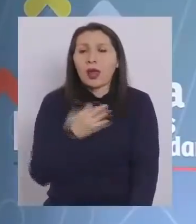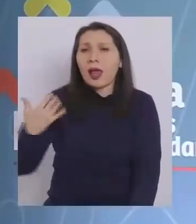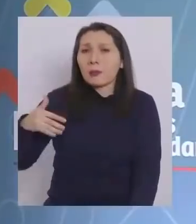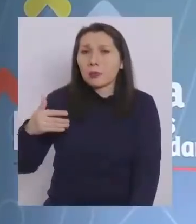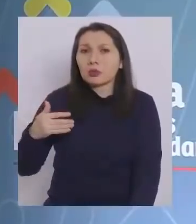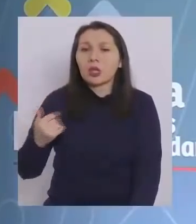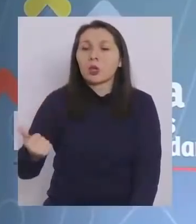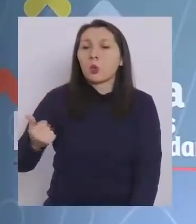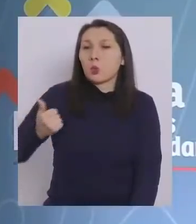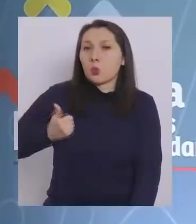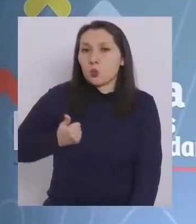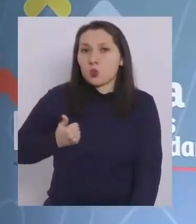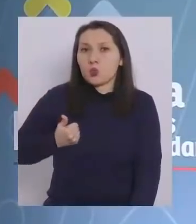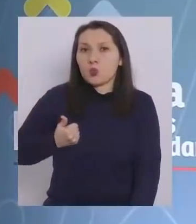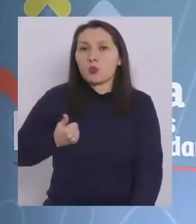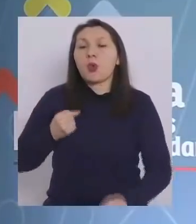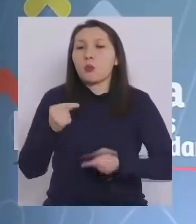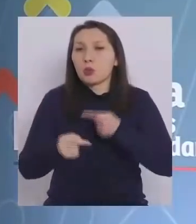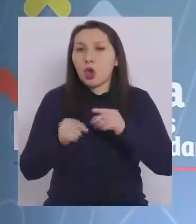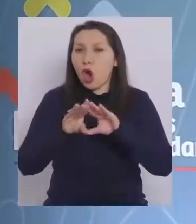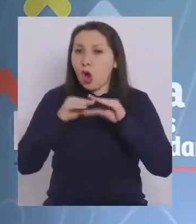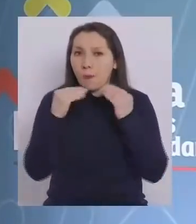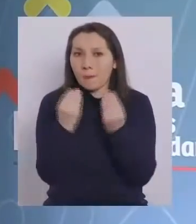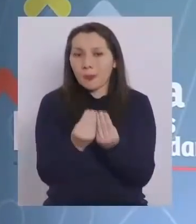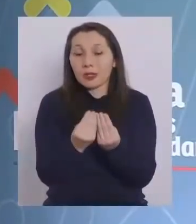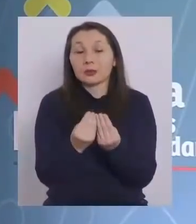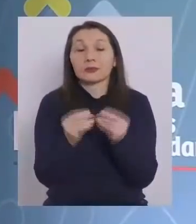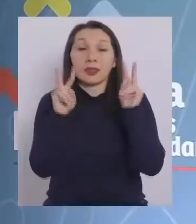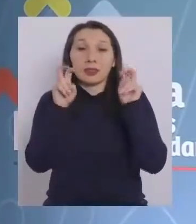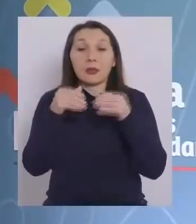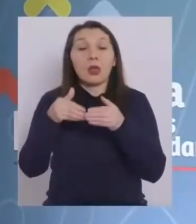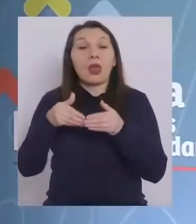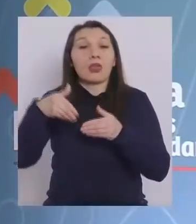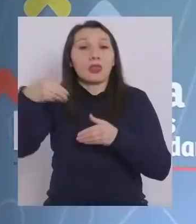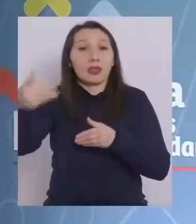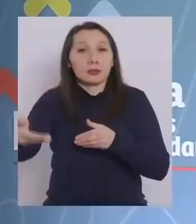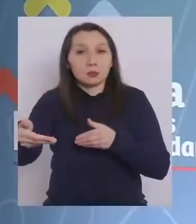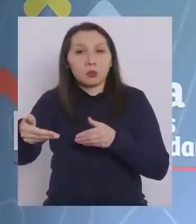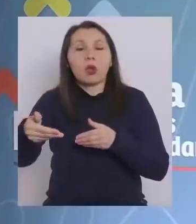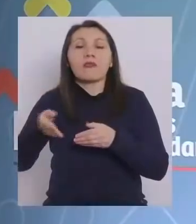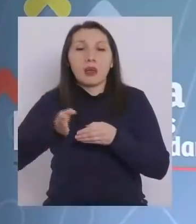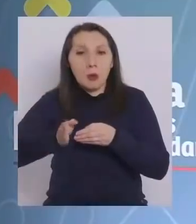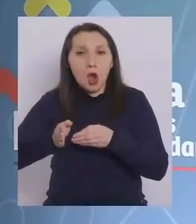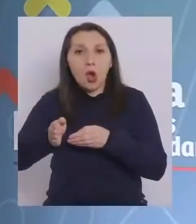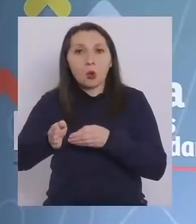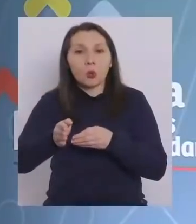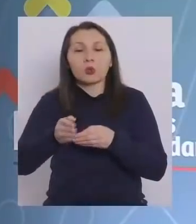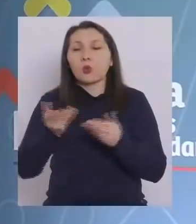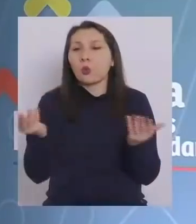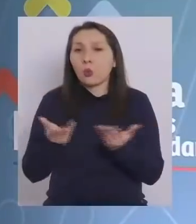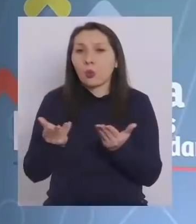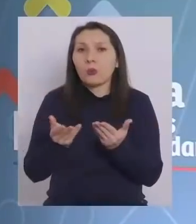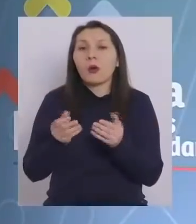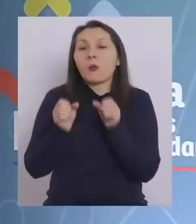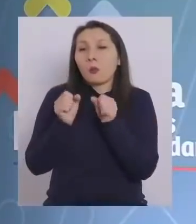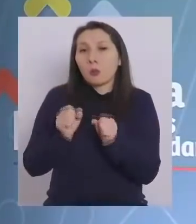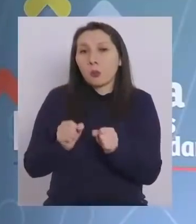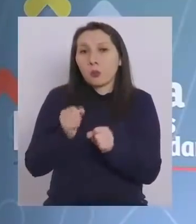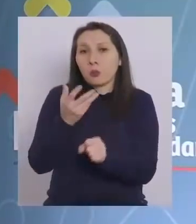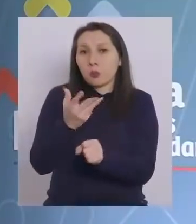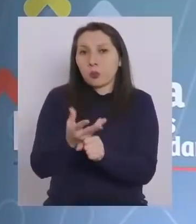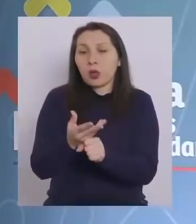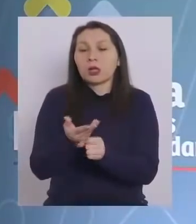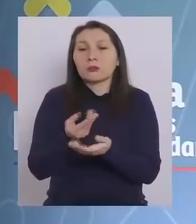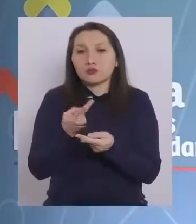importante es que cumplan con su proceso completo. En relación, posteriormente, vamos a continuar con ellos en la medida de poder tener